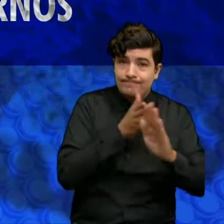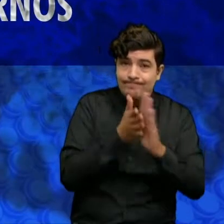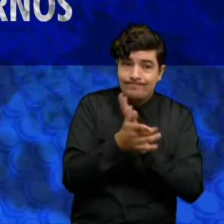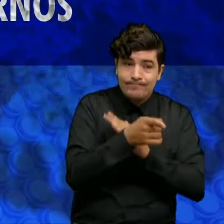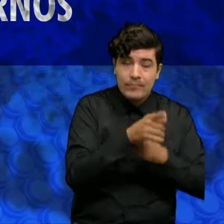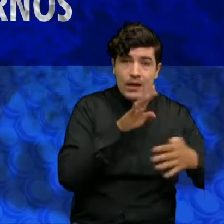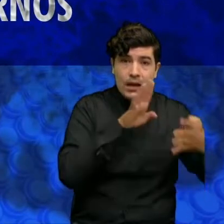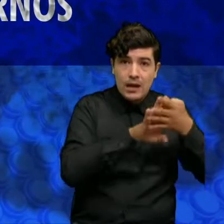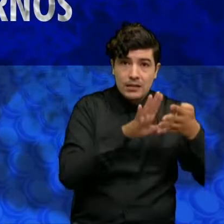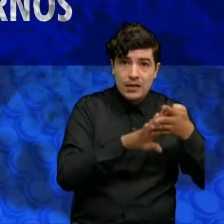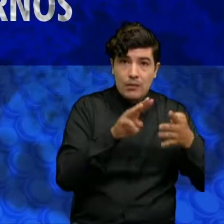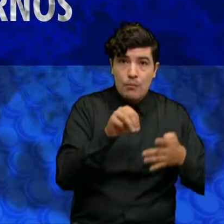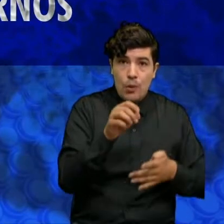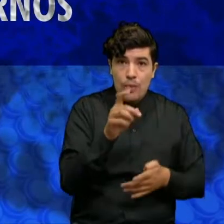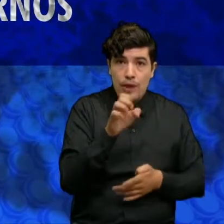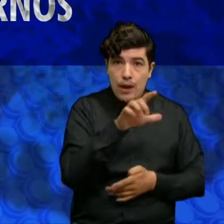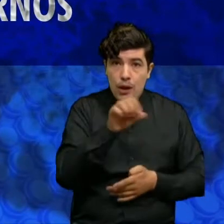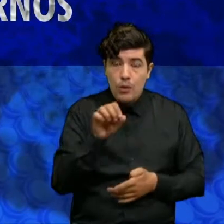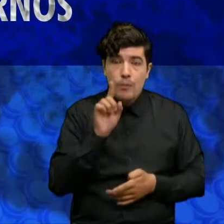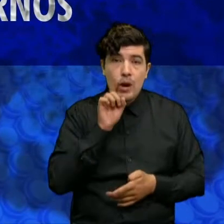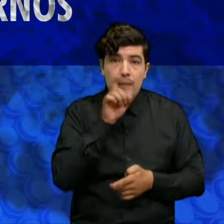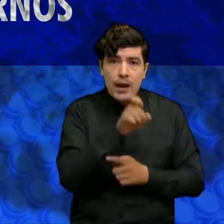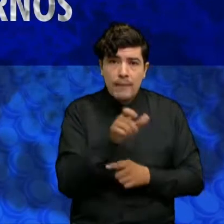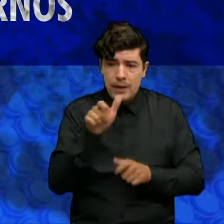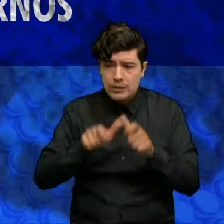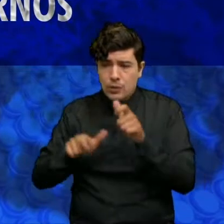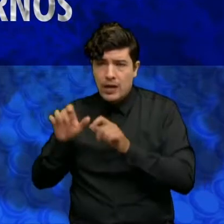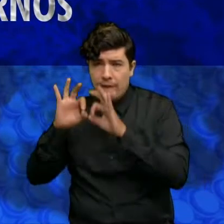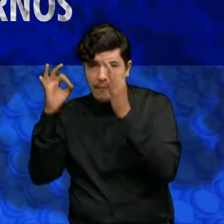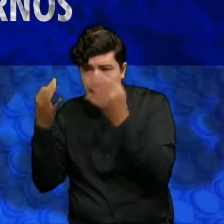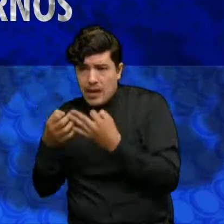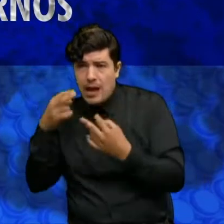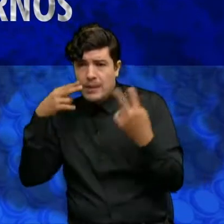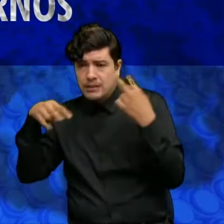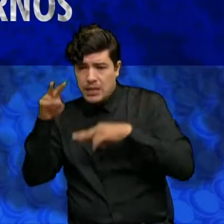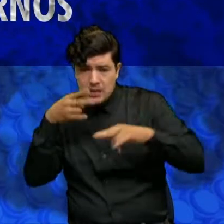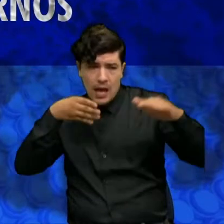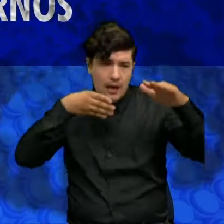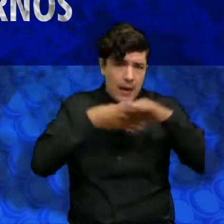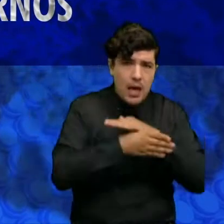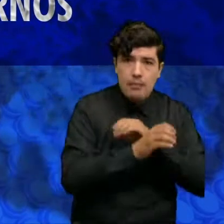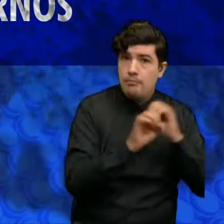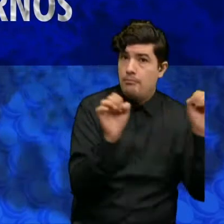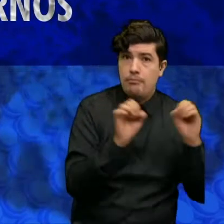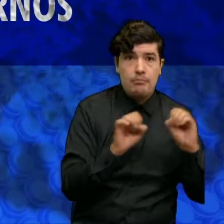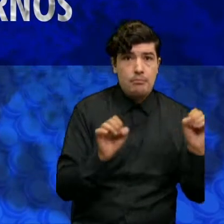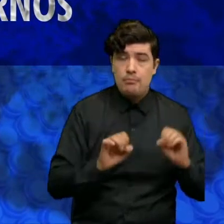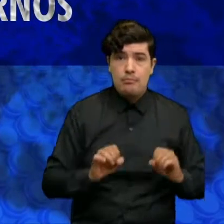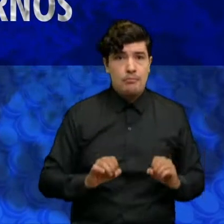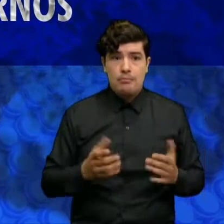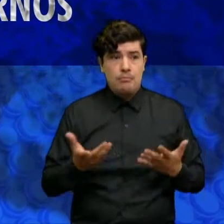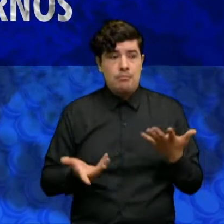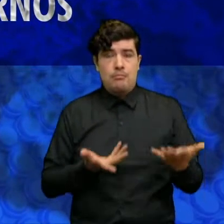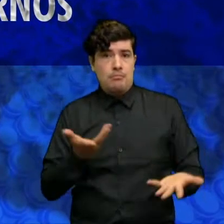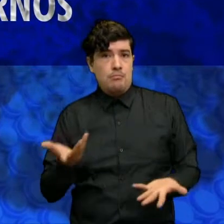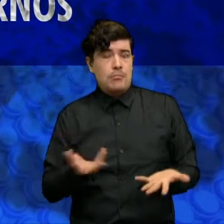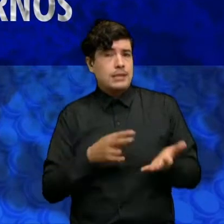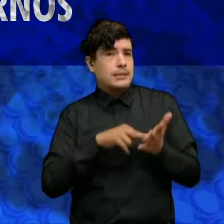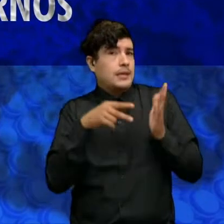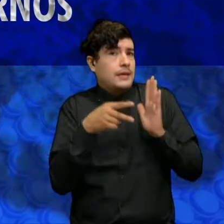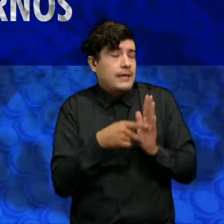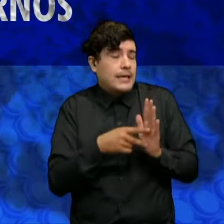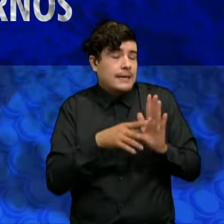ha tenido visitas desde que se inició la pandemia, visitas de familiares, o sea que pues